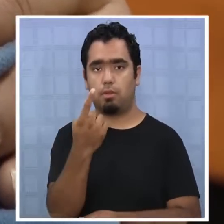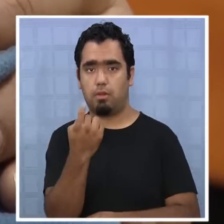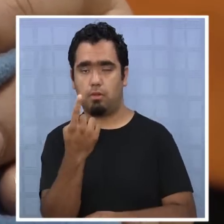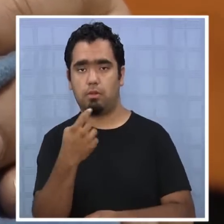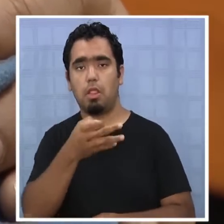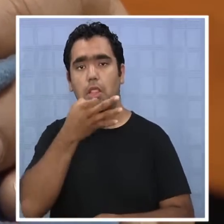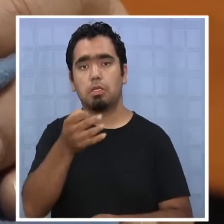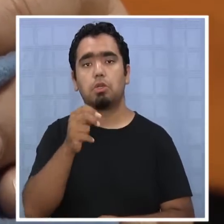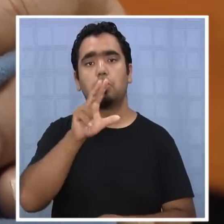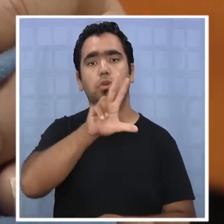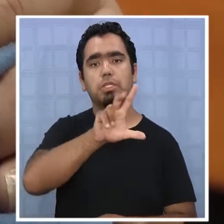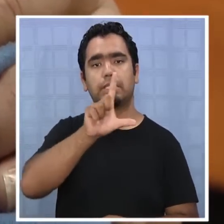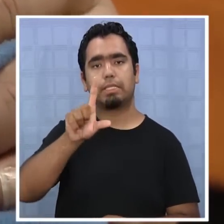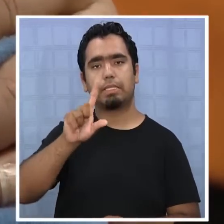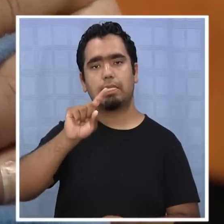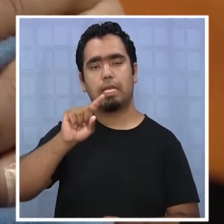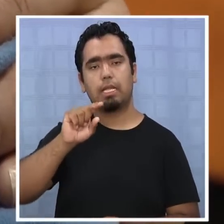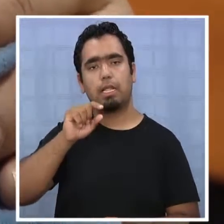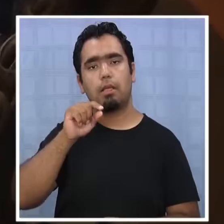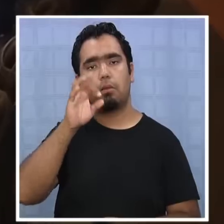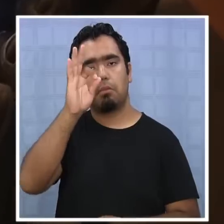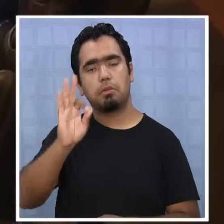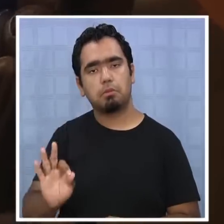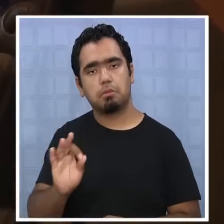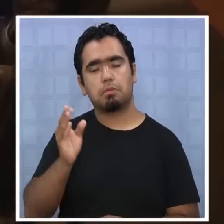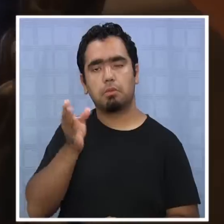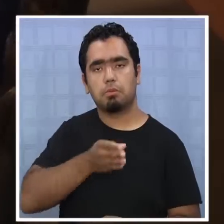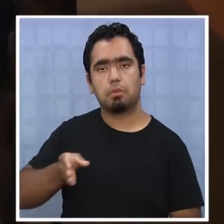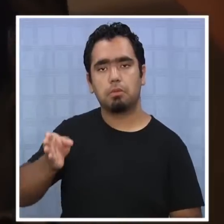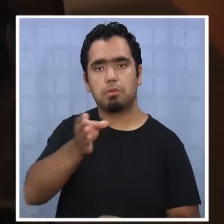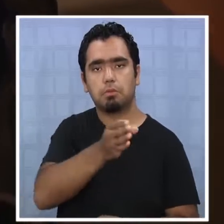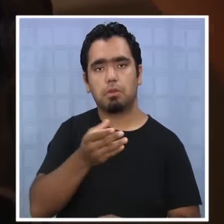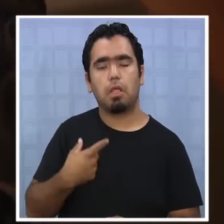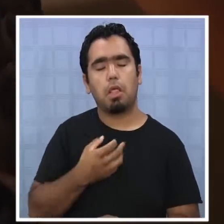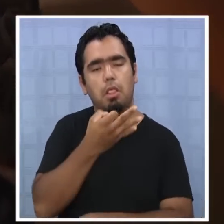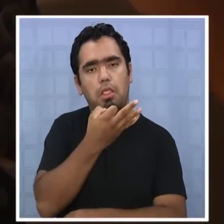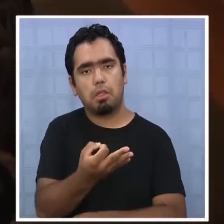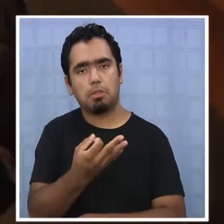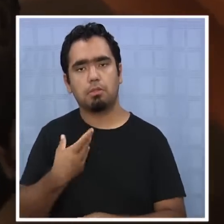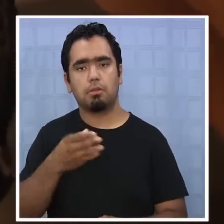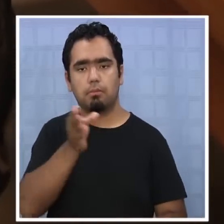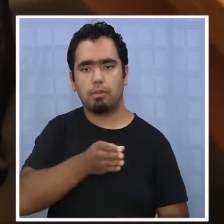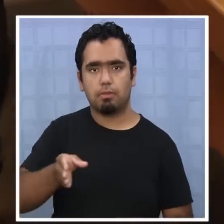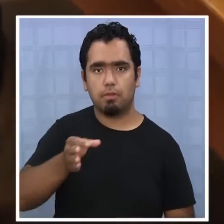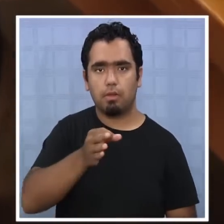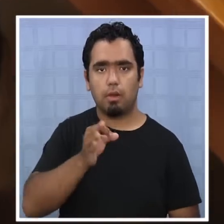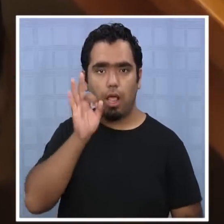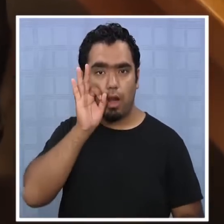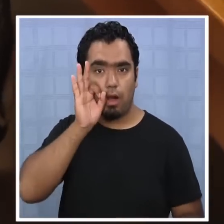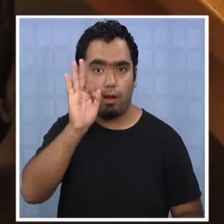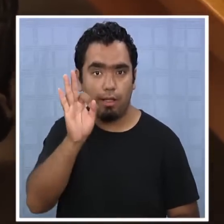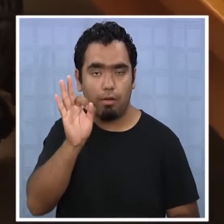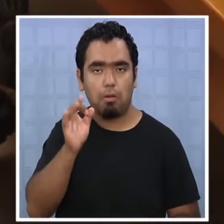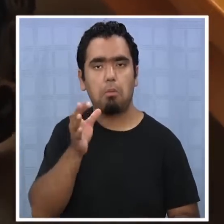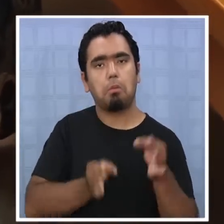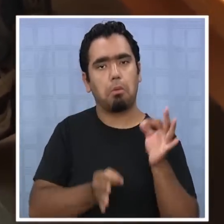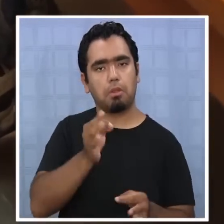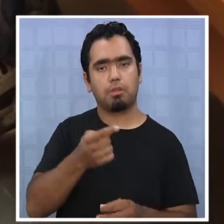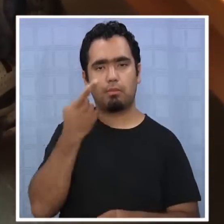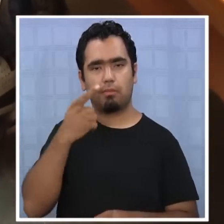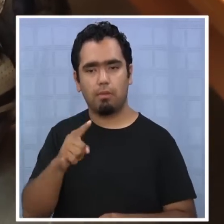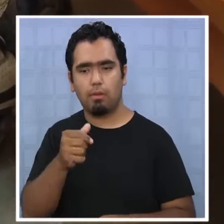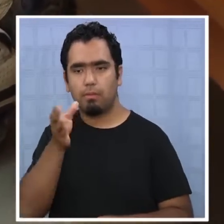señala que el 87% de la población cree que los más ricos tienen mayor acceso a la justicia y los más pobres